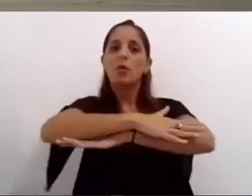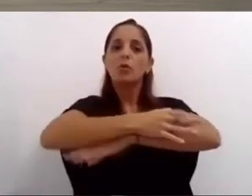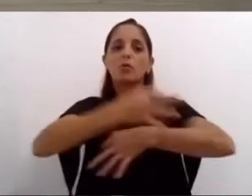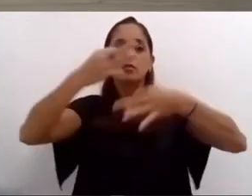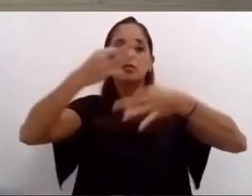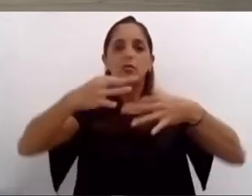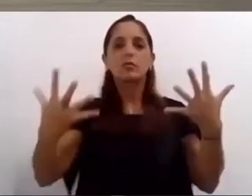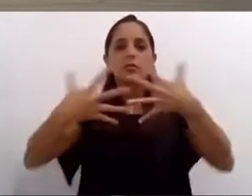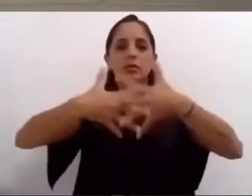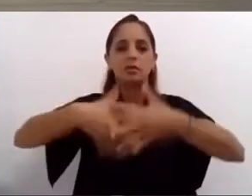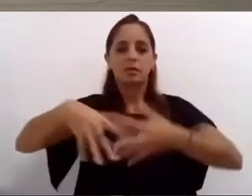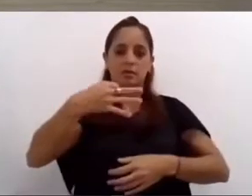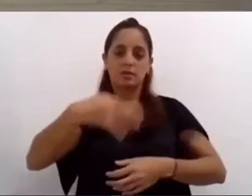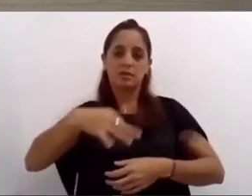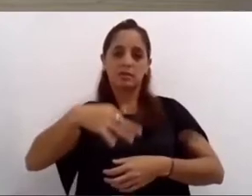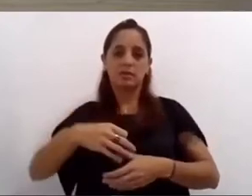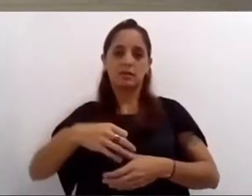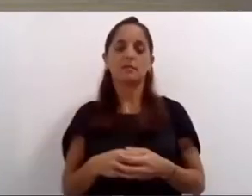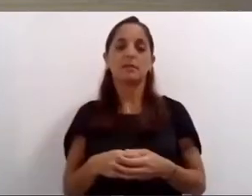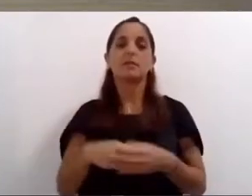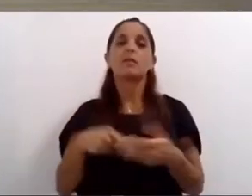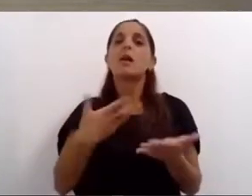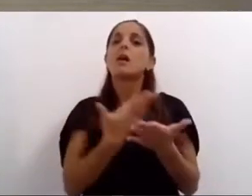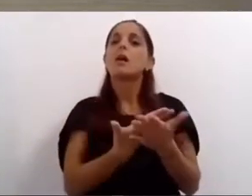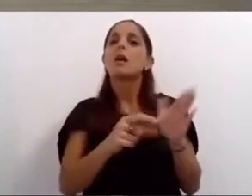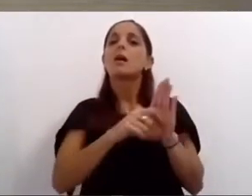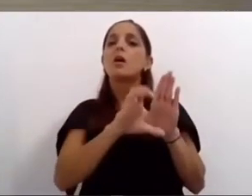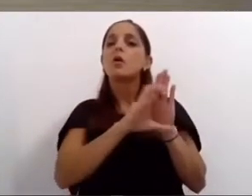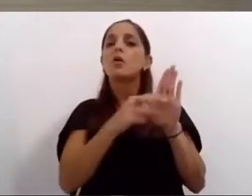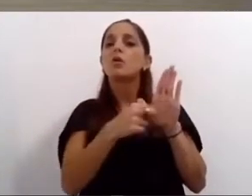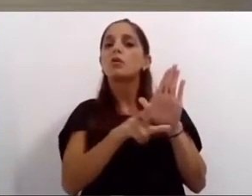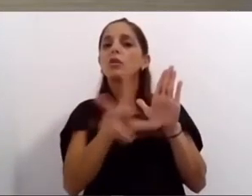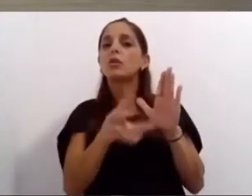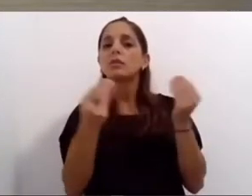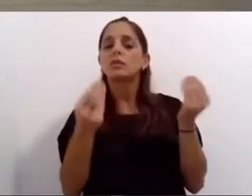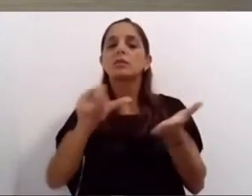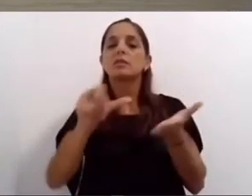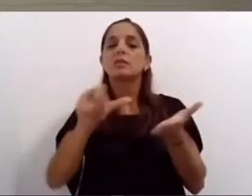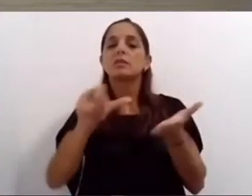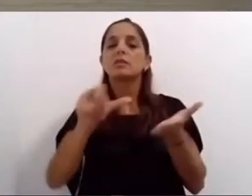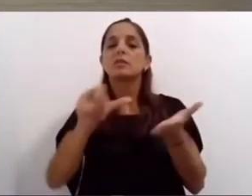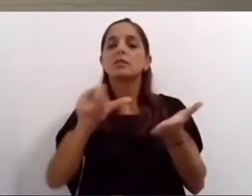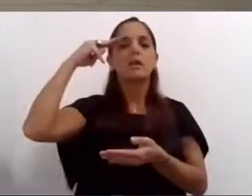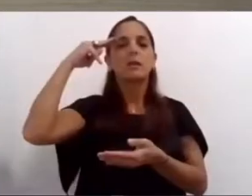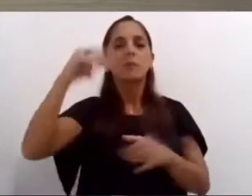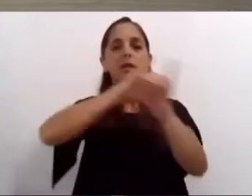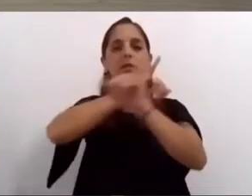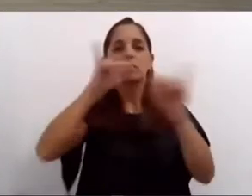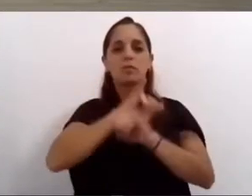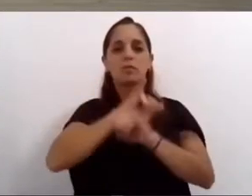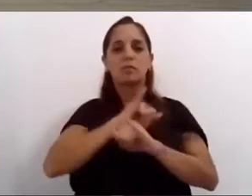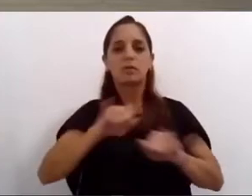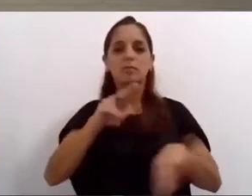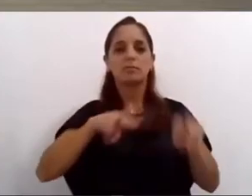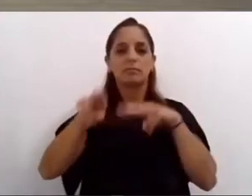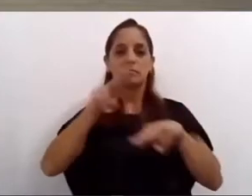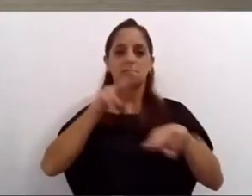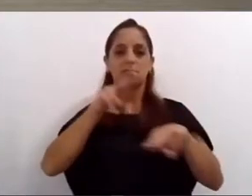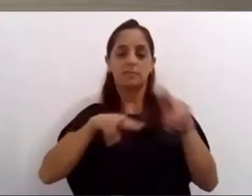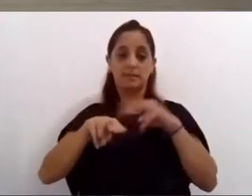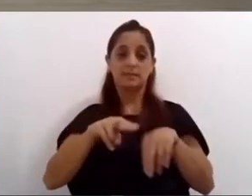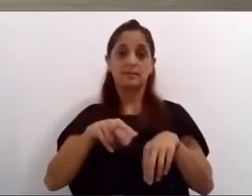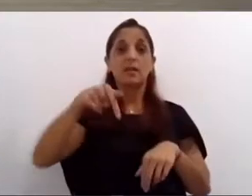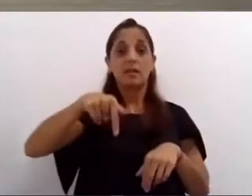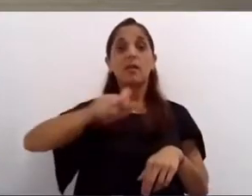violencia y para que hagamos de Rosario una ciudad de respeto y de paz este código que ingresaremos este mismo mes